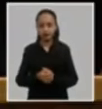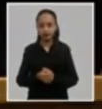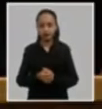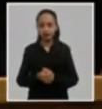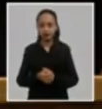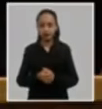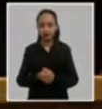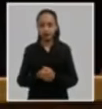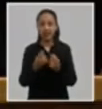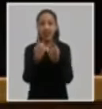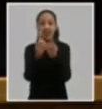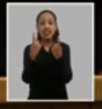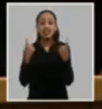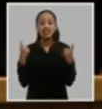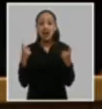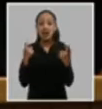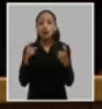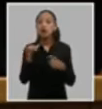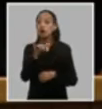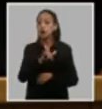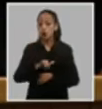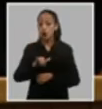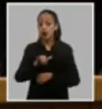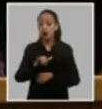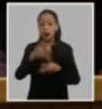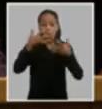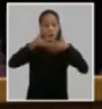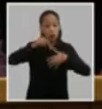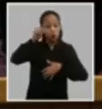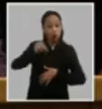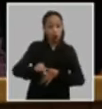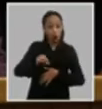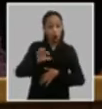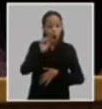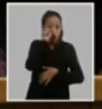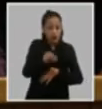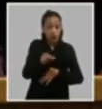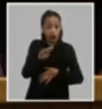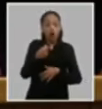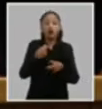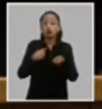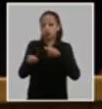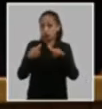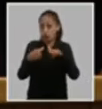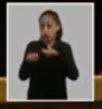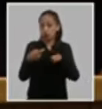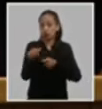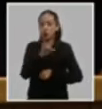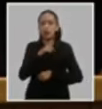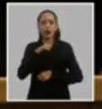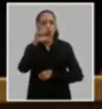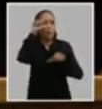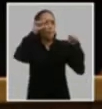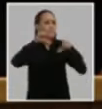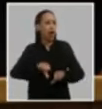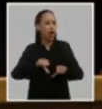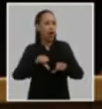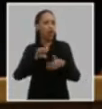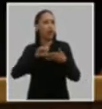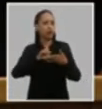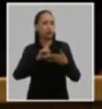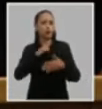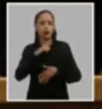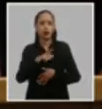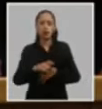que es necesario impedir que productores o comercializadores impongan malas prácticas la